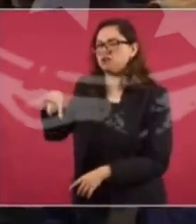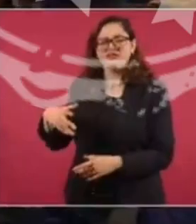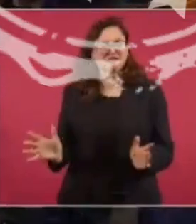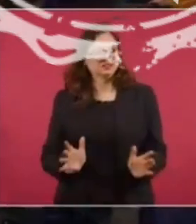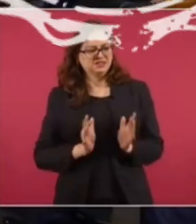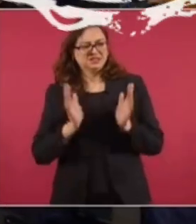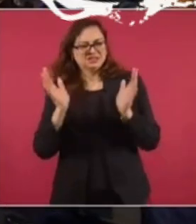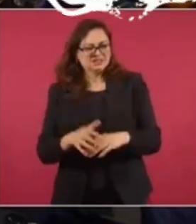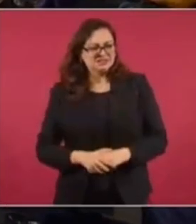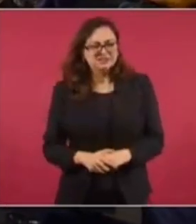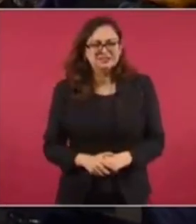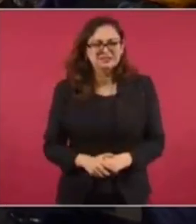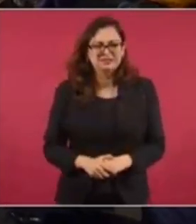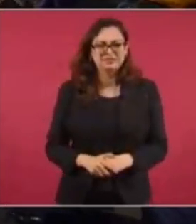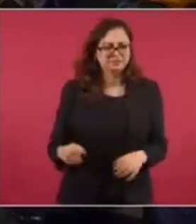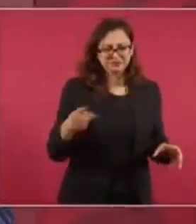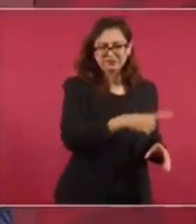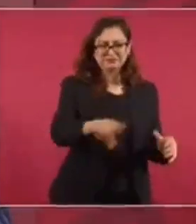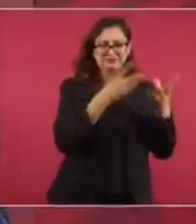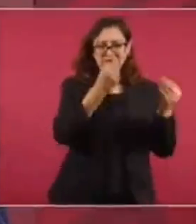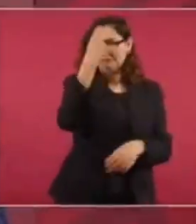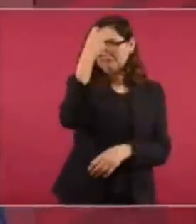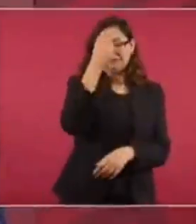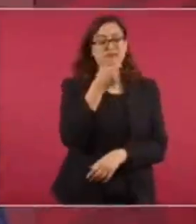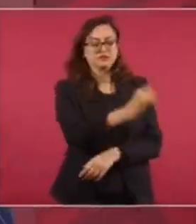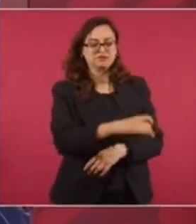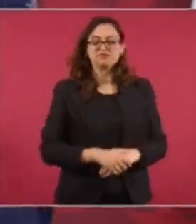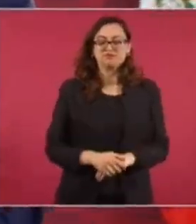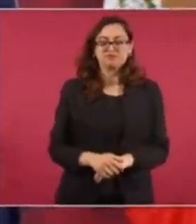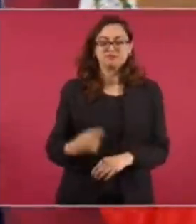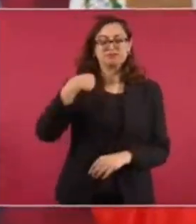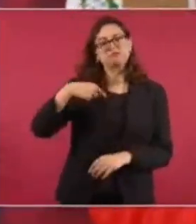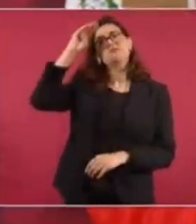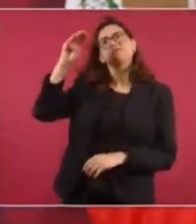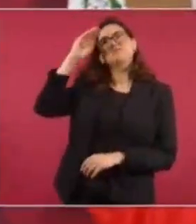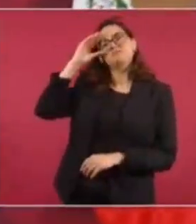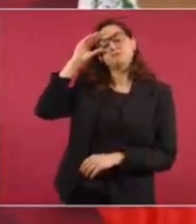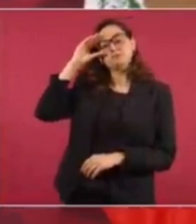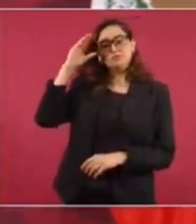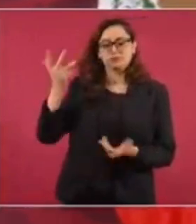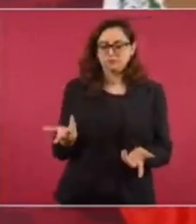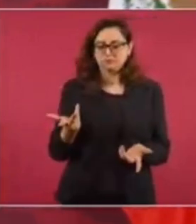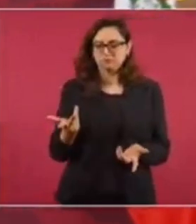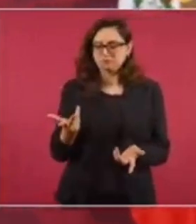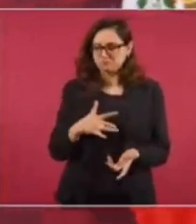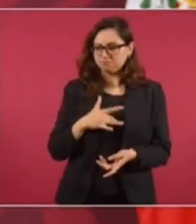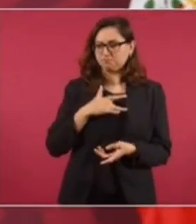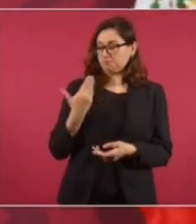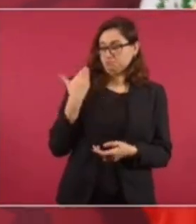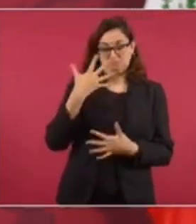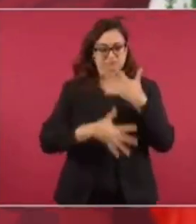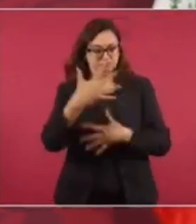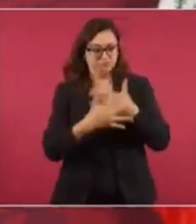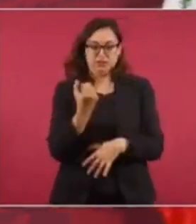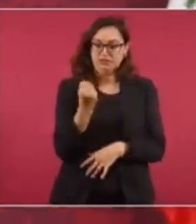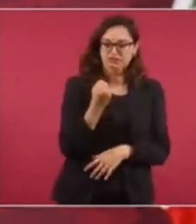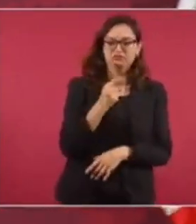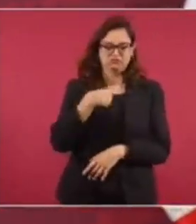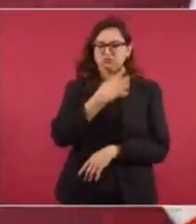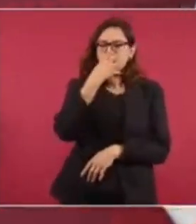Por eso no me arrepiento de haber dicho, de haber utilizado en el grito, para recordar